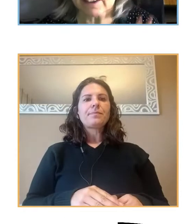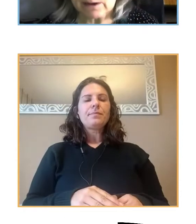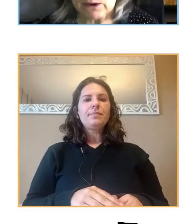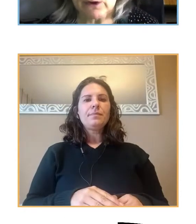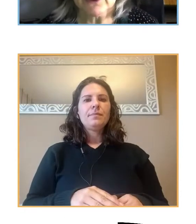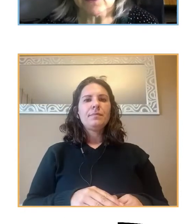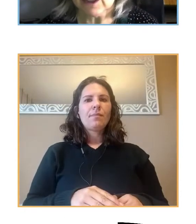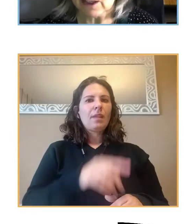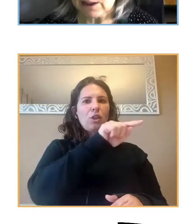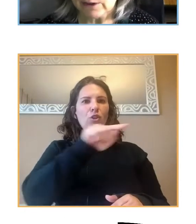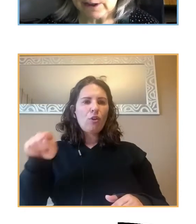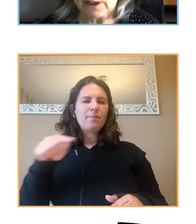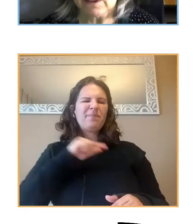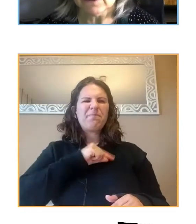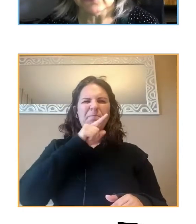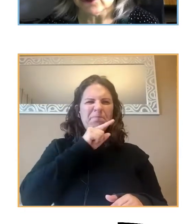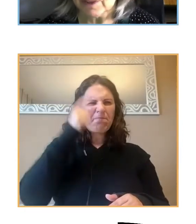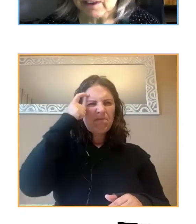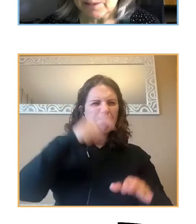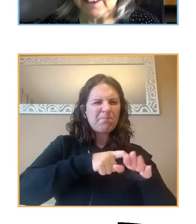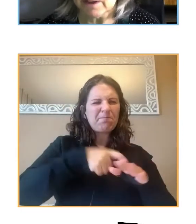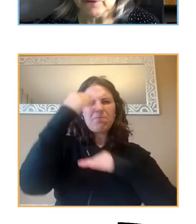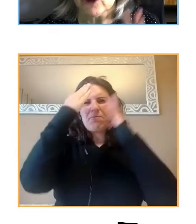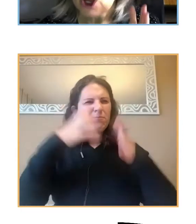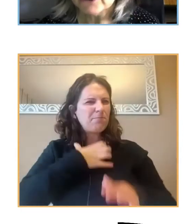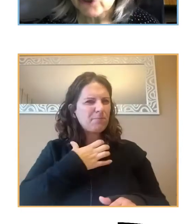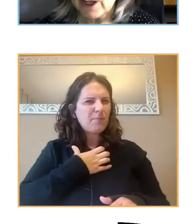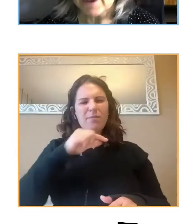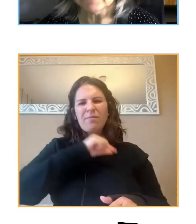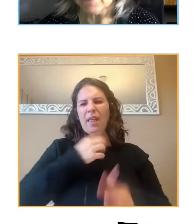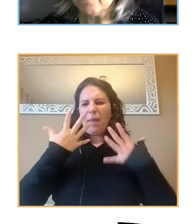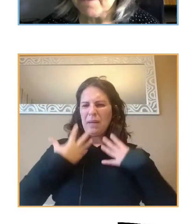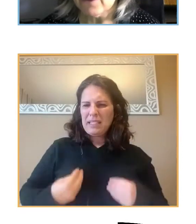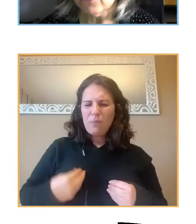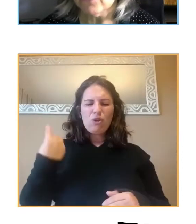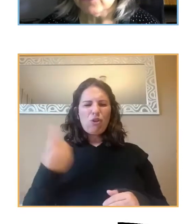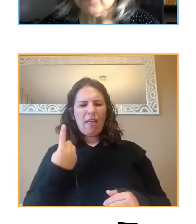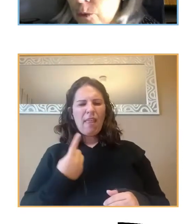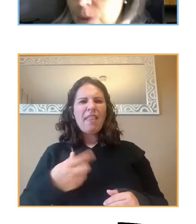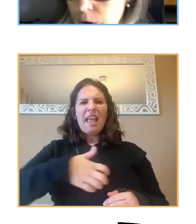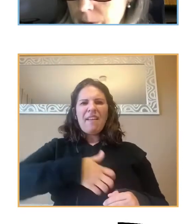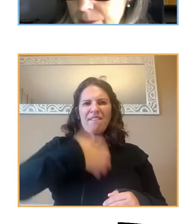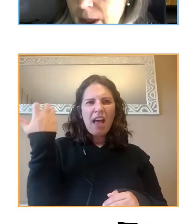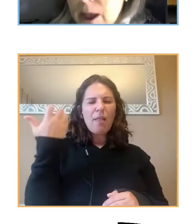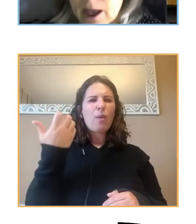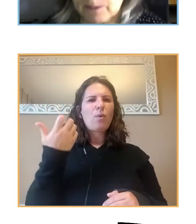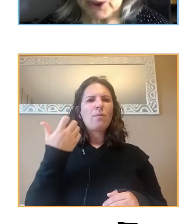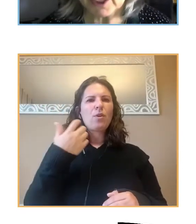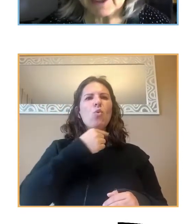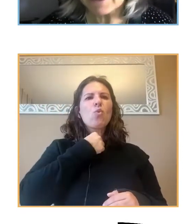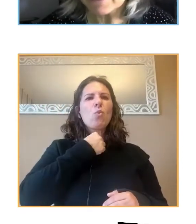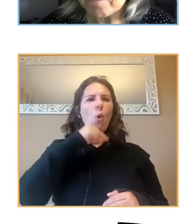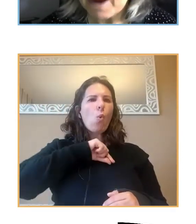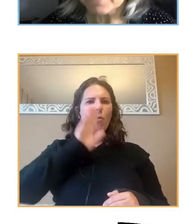malestar psicológico, falta de concentración, síntomas depresivos, soledad, enfado, cambios de humor, el